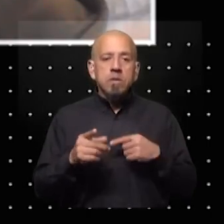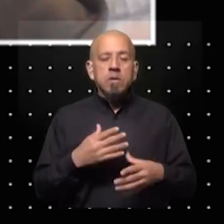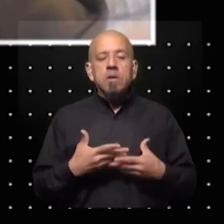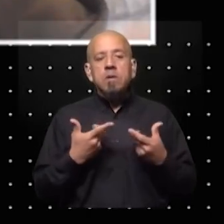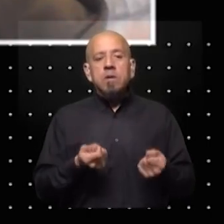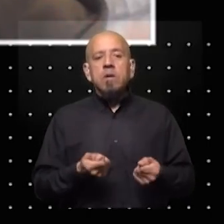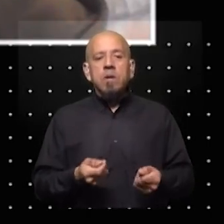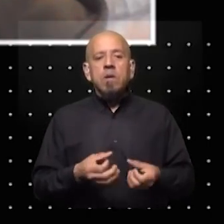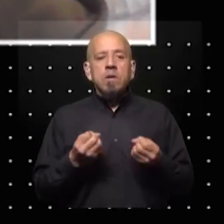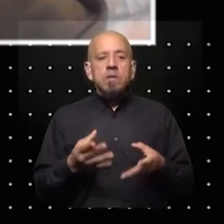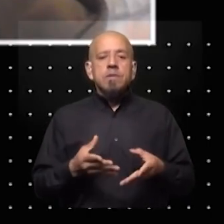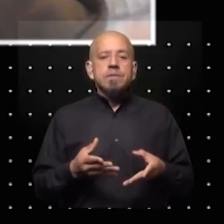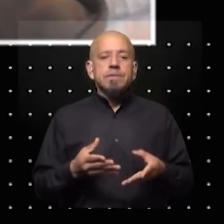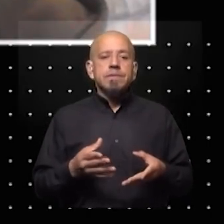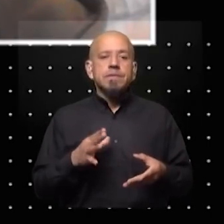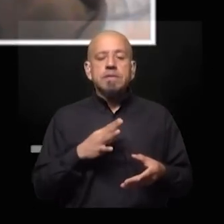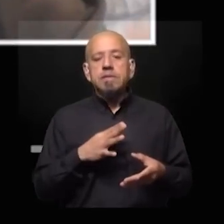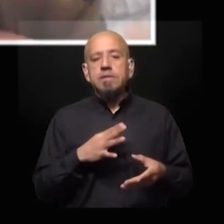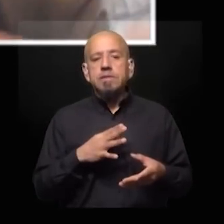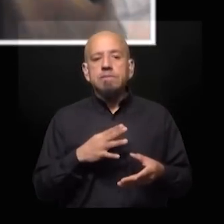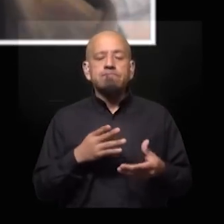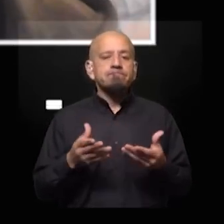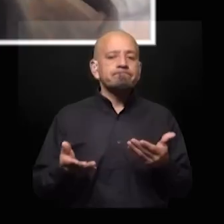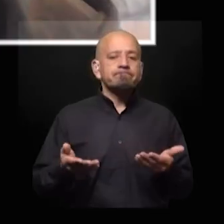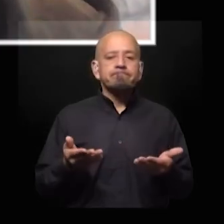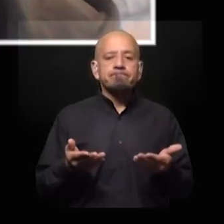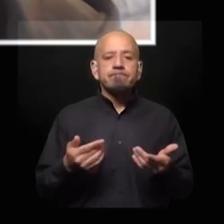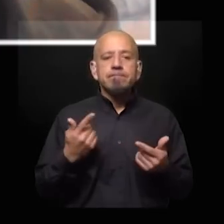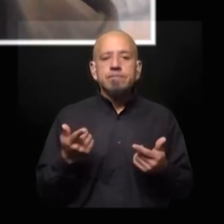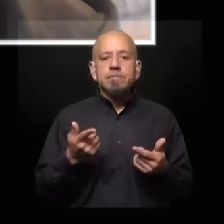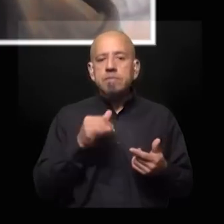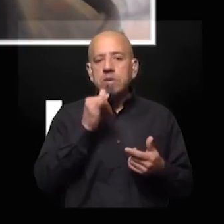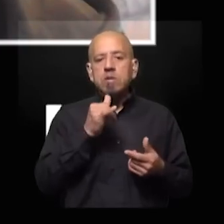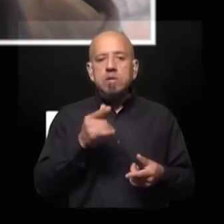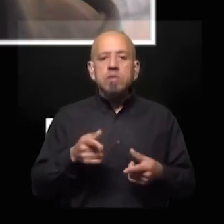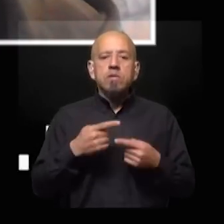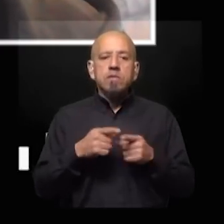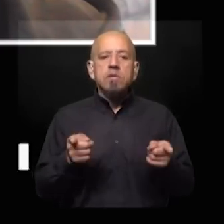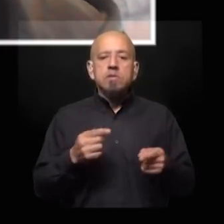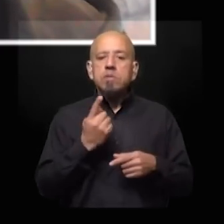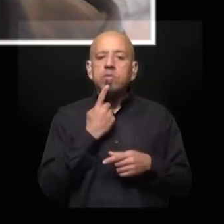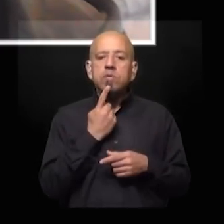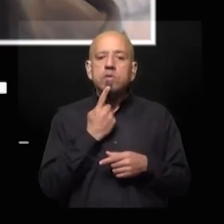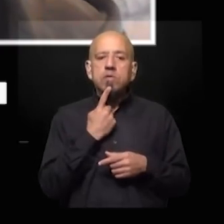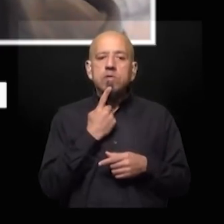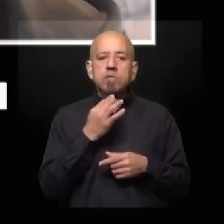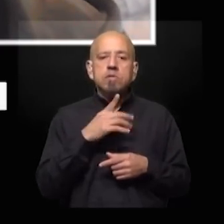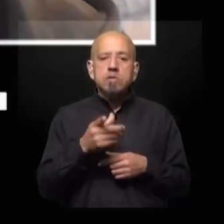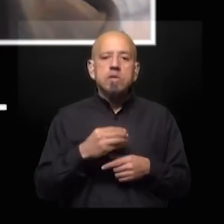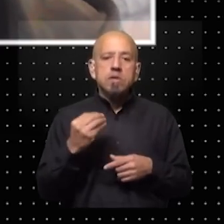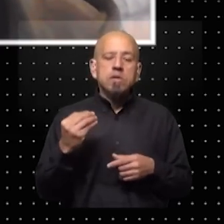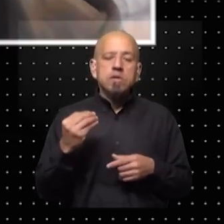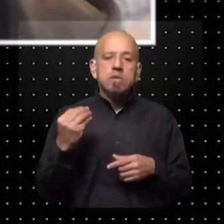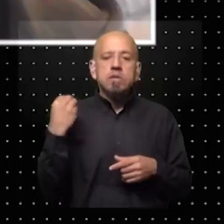porque quizás brinda como yo que sé otro relato respecto a la política para la gente que quizás está cansada